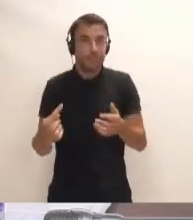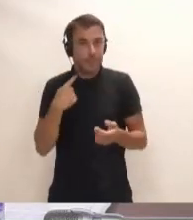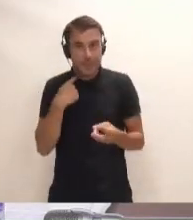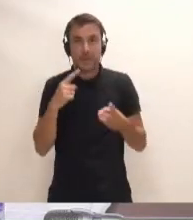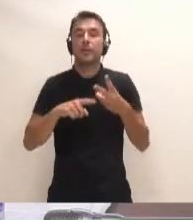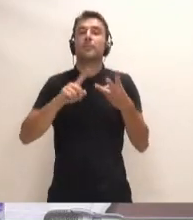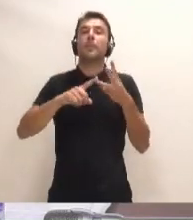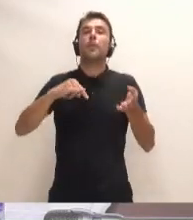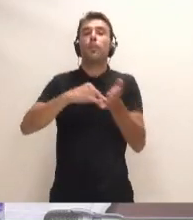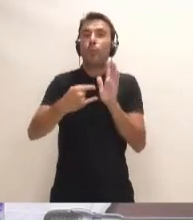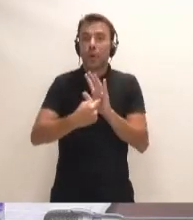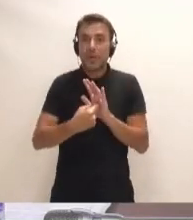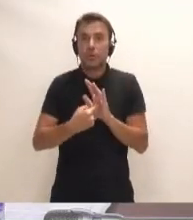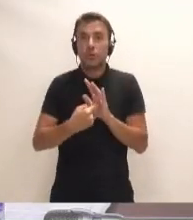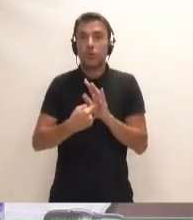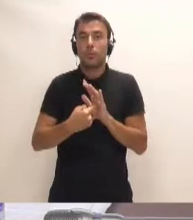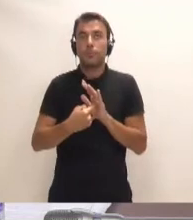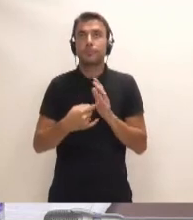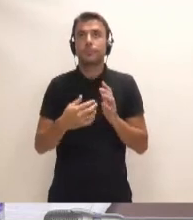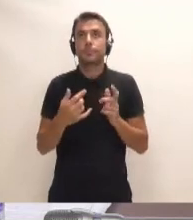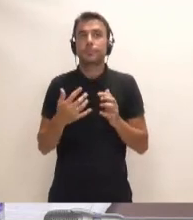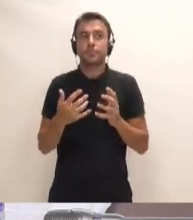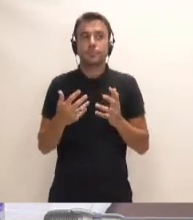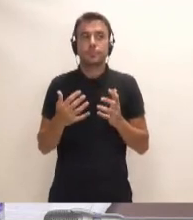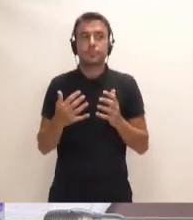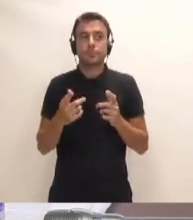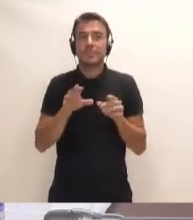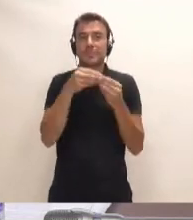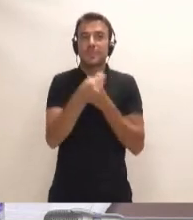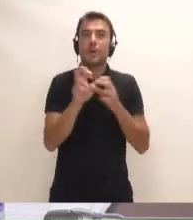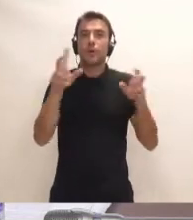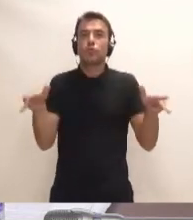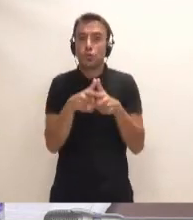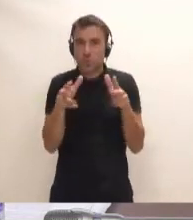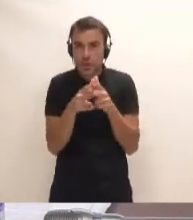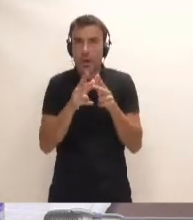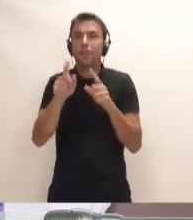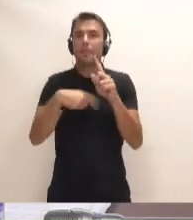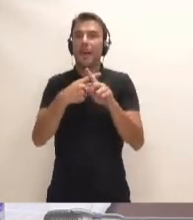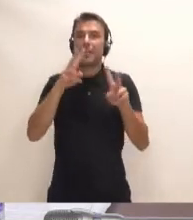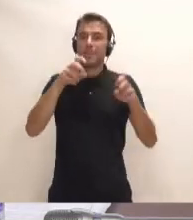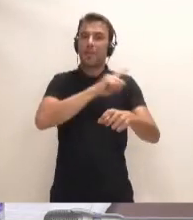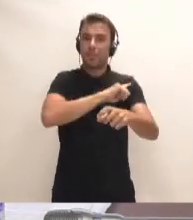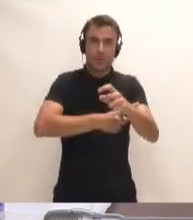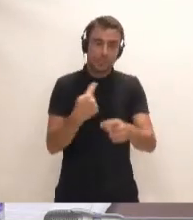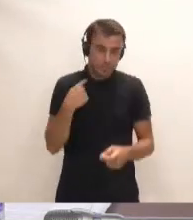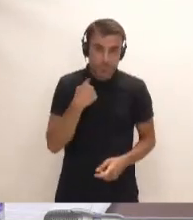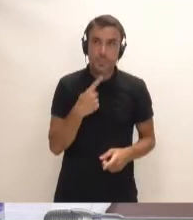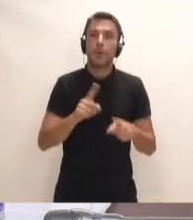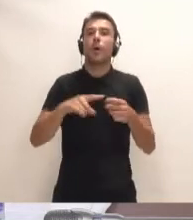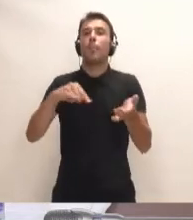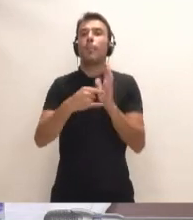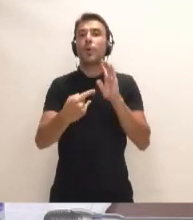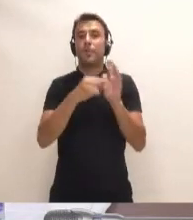importantes como en materia social y en materia deportiva, hemos perdido el